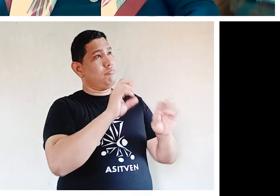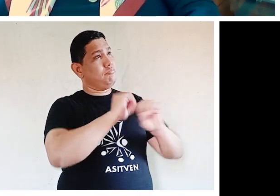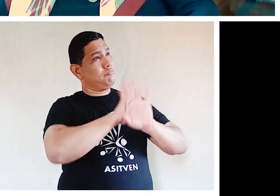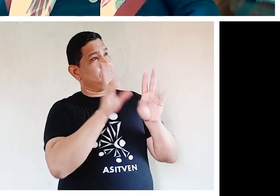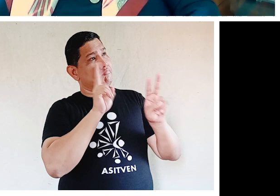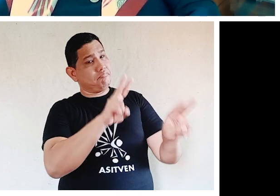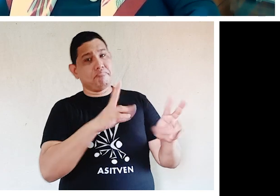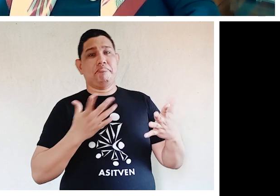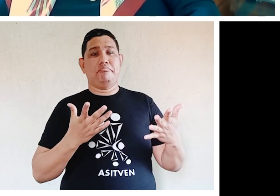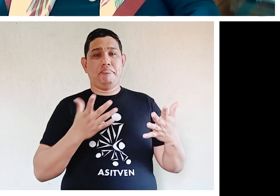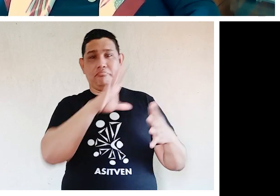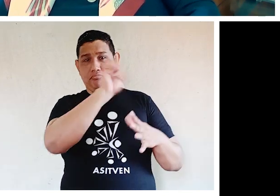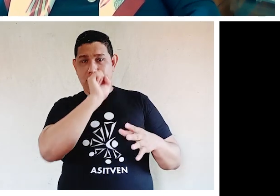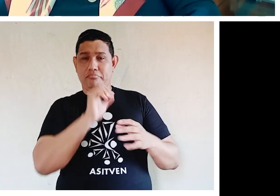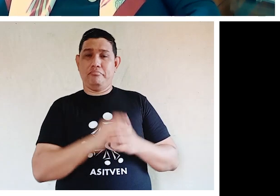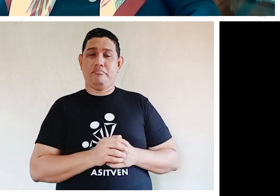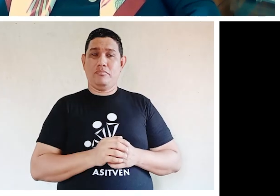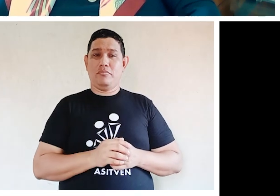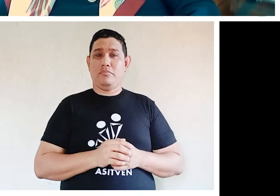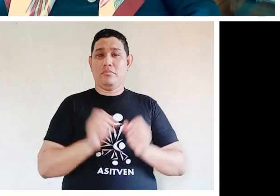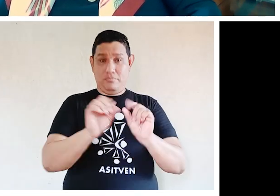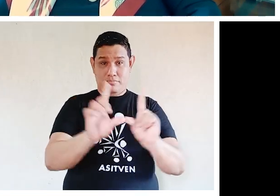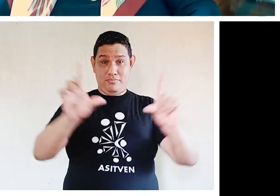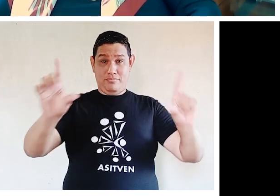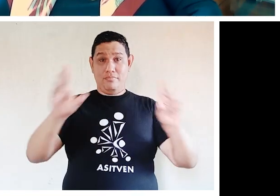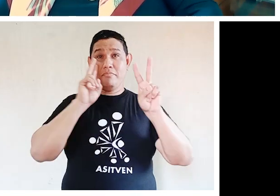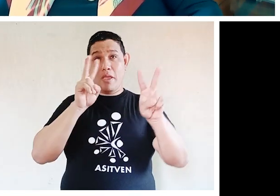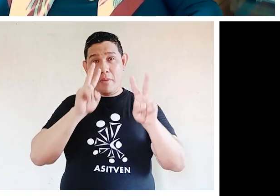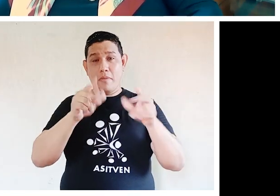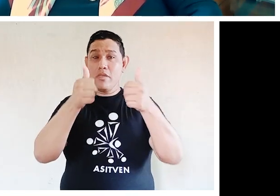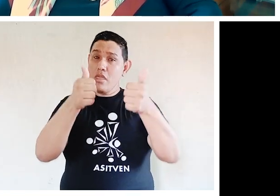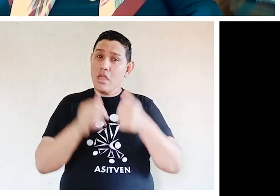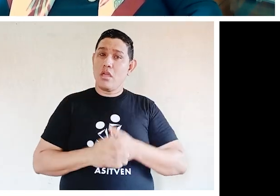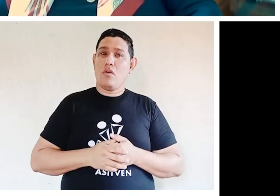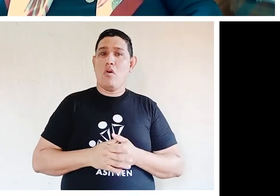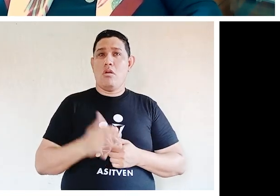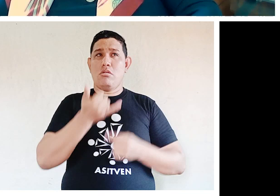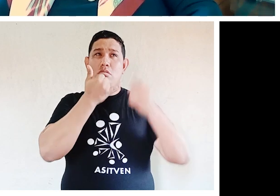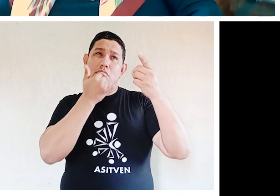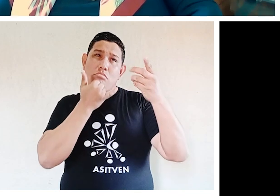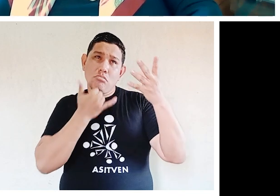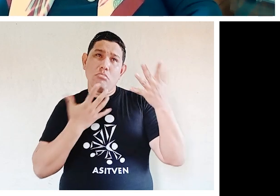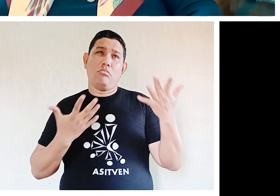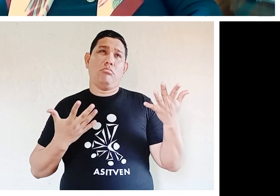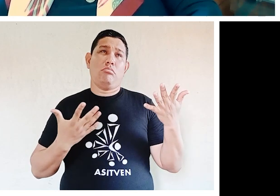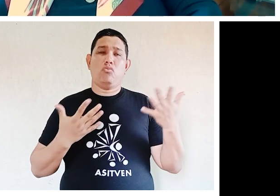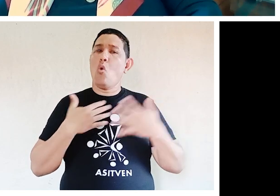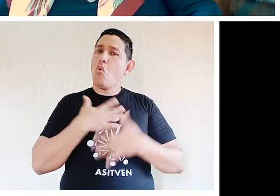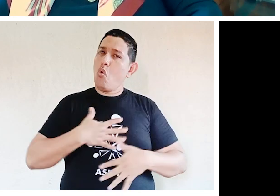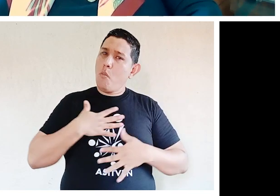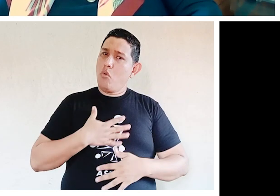ver, la puede percibir, que hay cierta tolerancia al error, que yo me siento cómodo